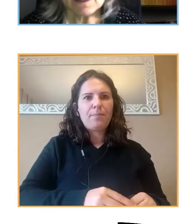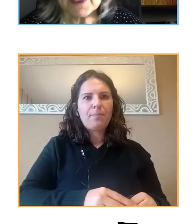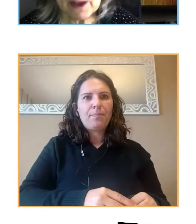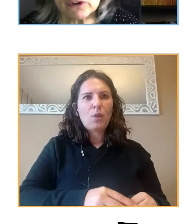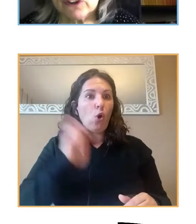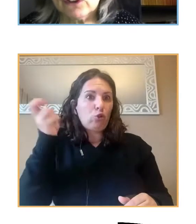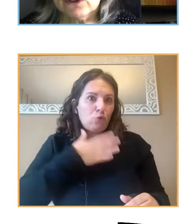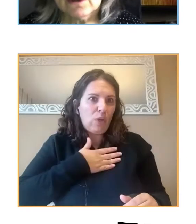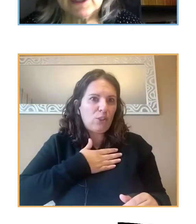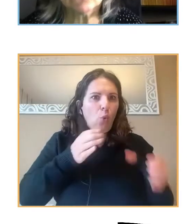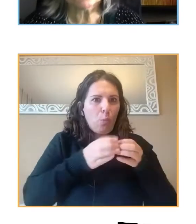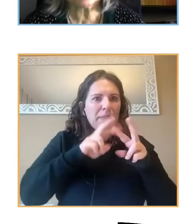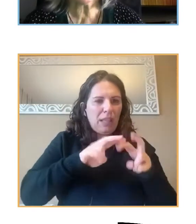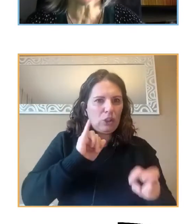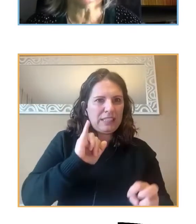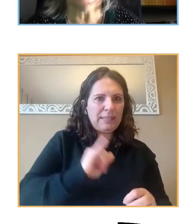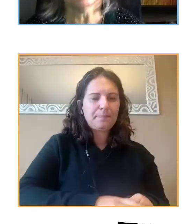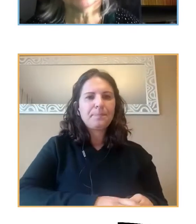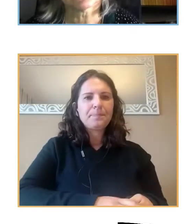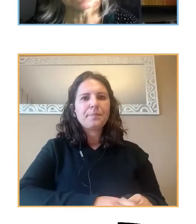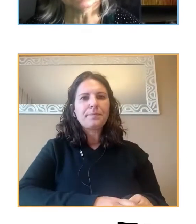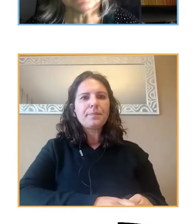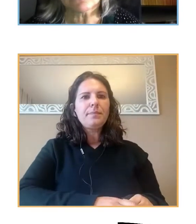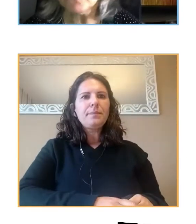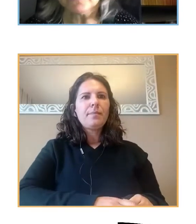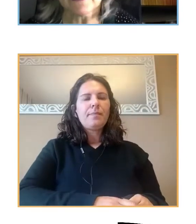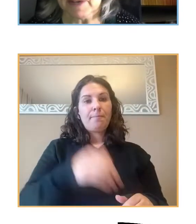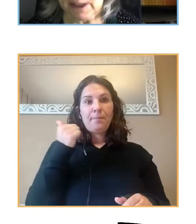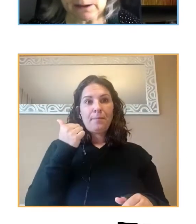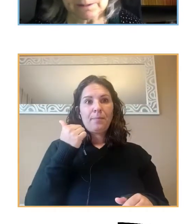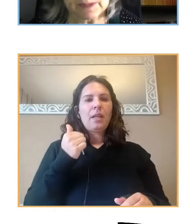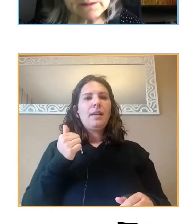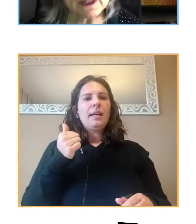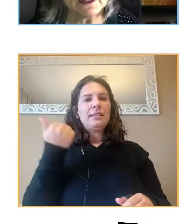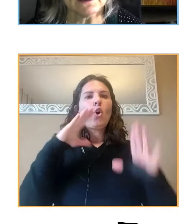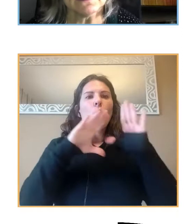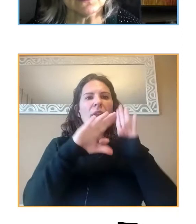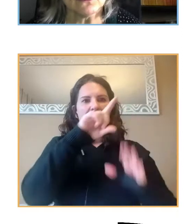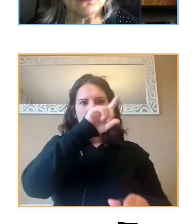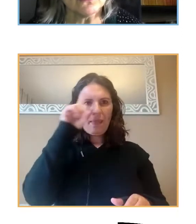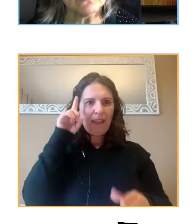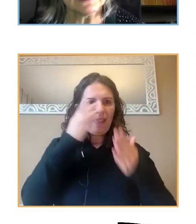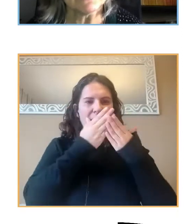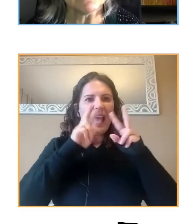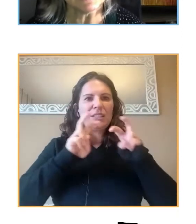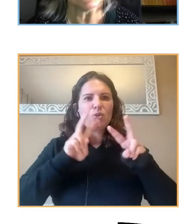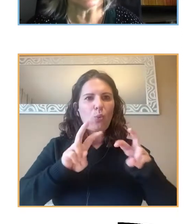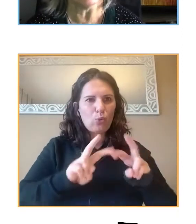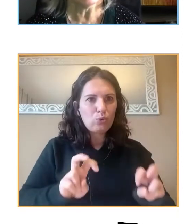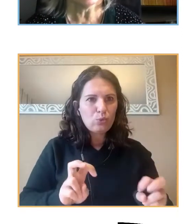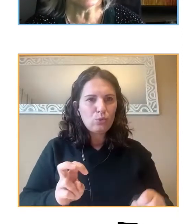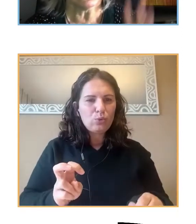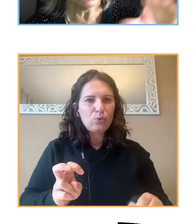Empezamos. Estos son estudios de la Comunidad de Madrid. En una primera